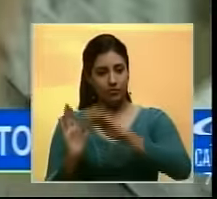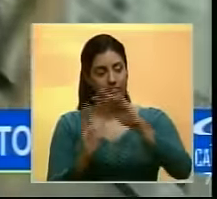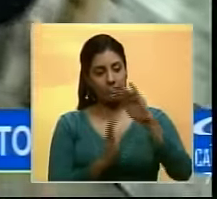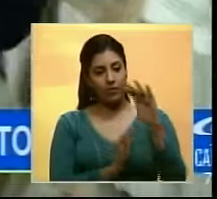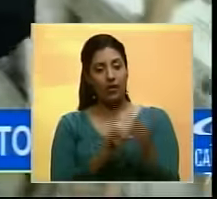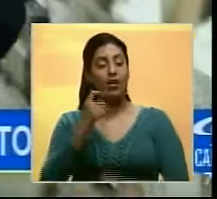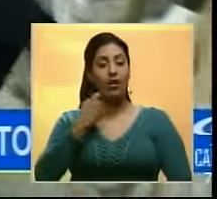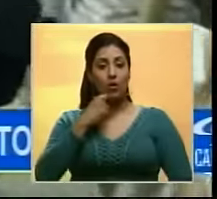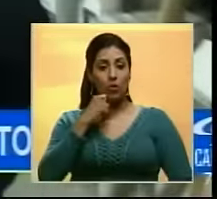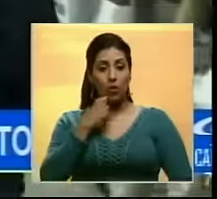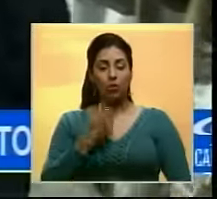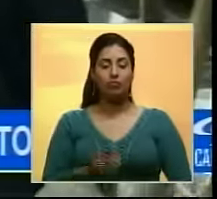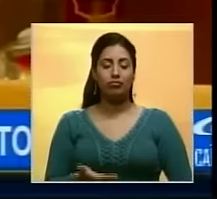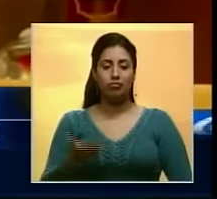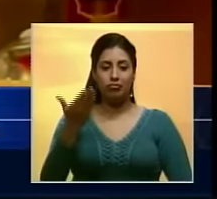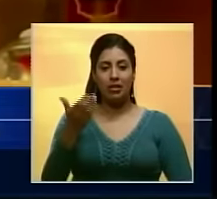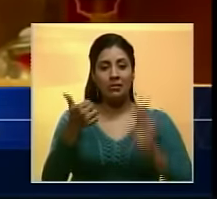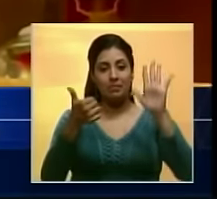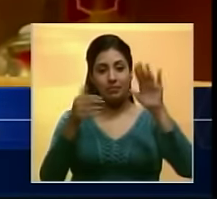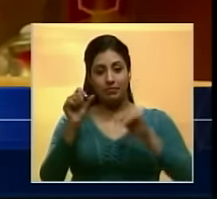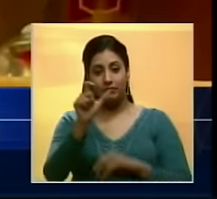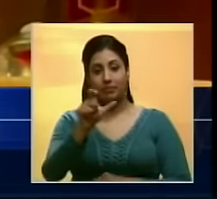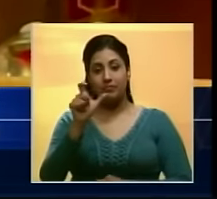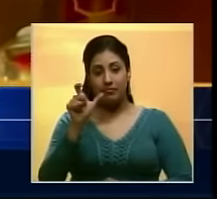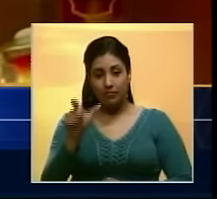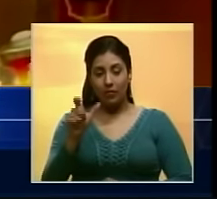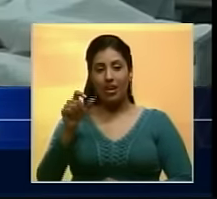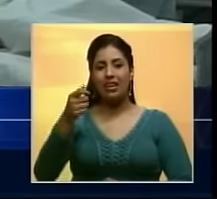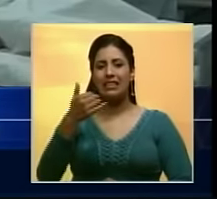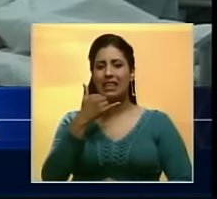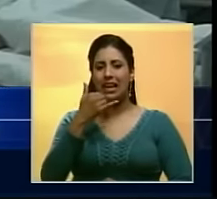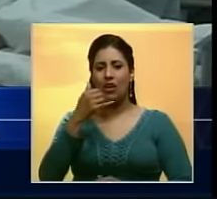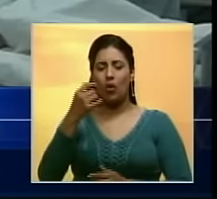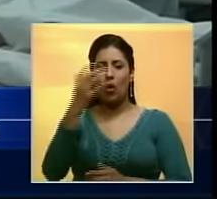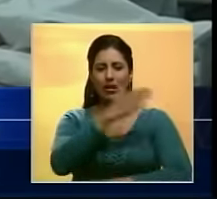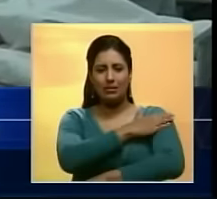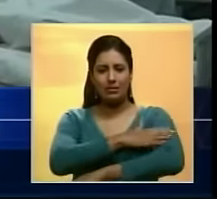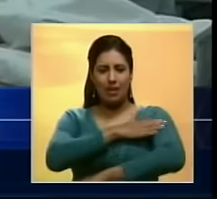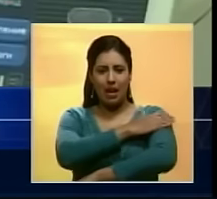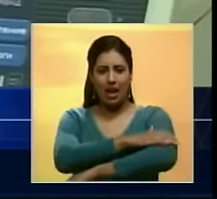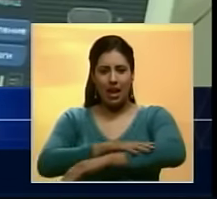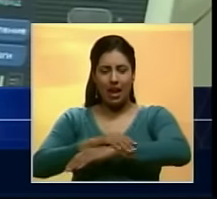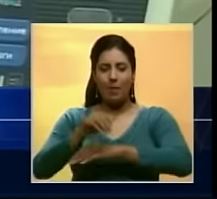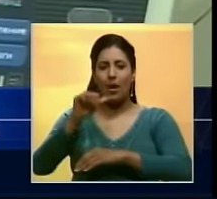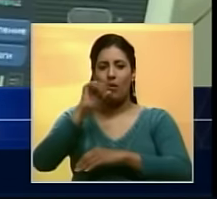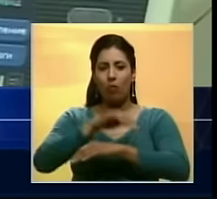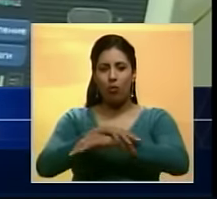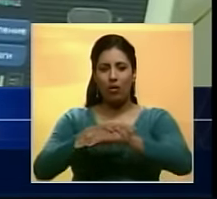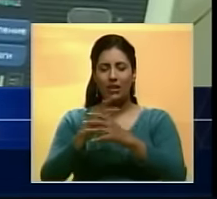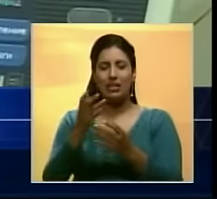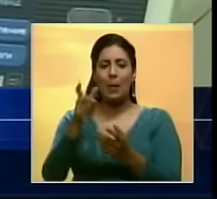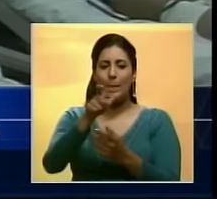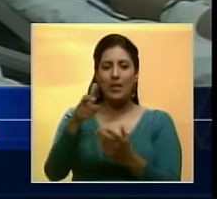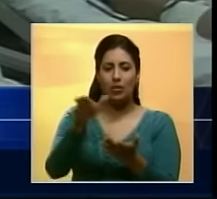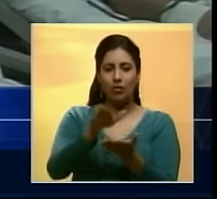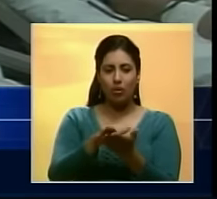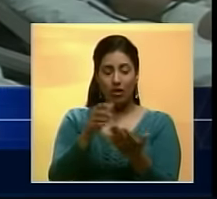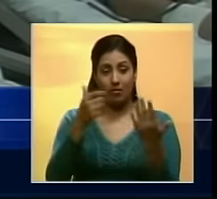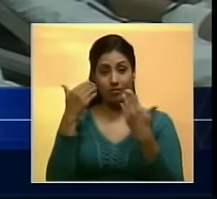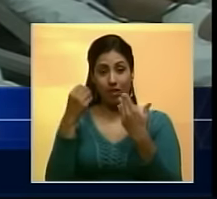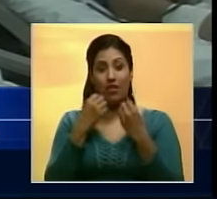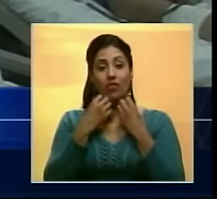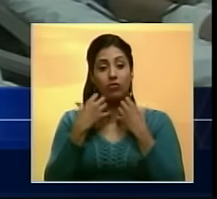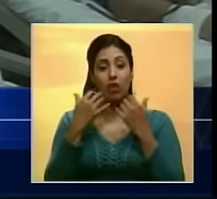En Rusia, subió a 60 a los fallecidos por la ingesta de una loción de baño a base de alcohol metílico en la ciudad de Irkust.